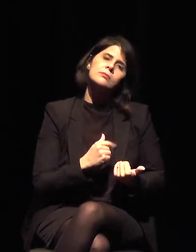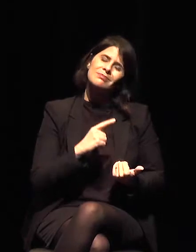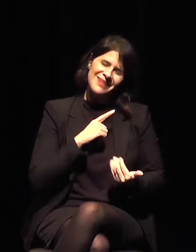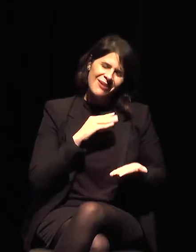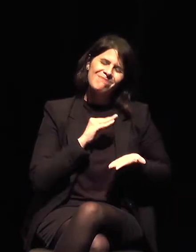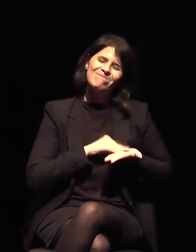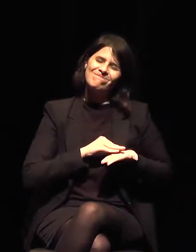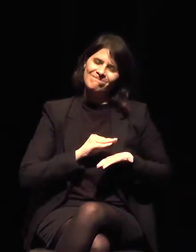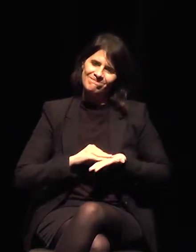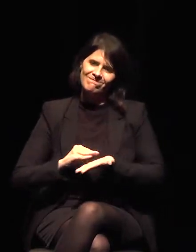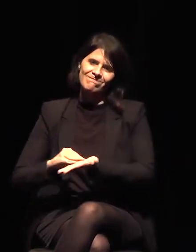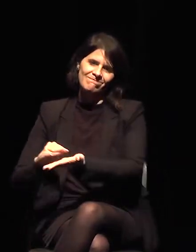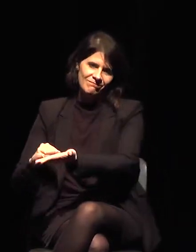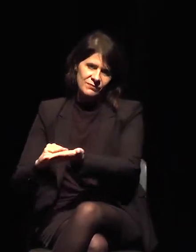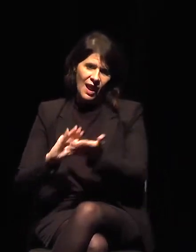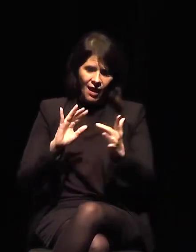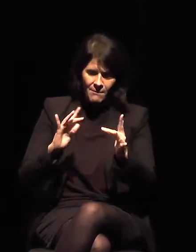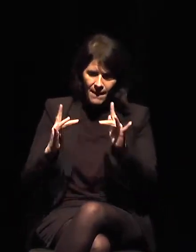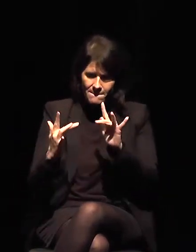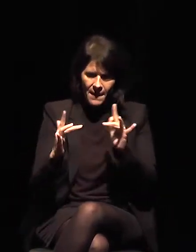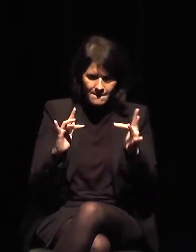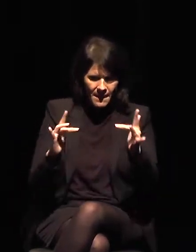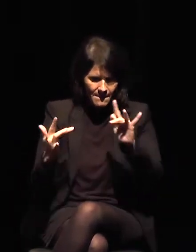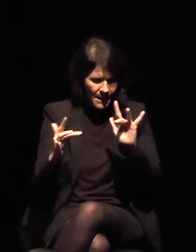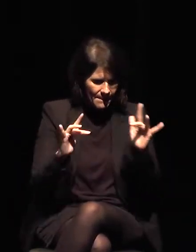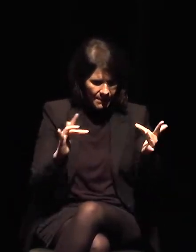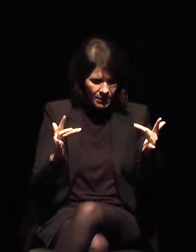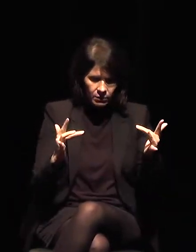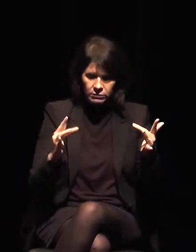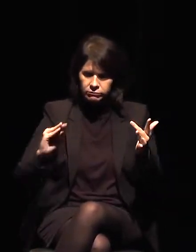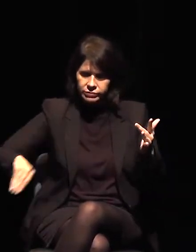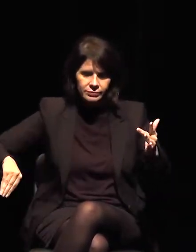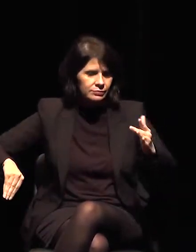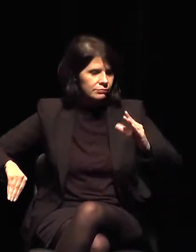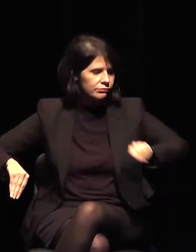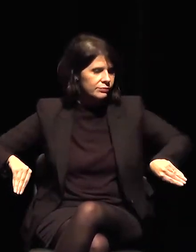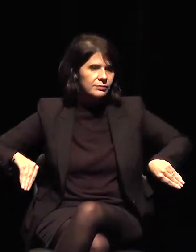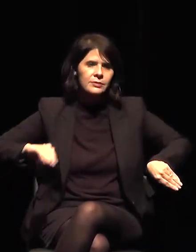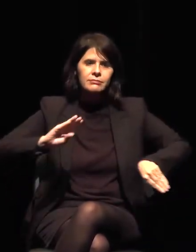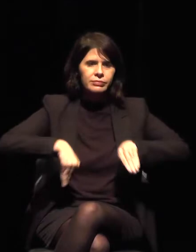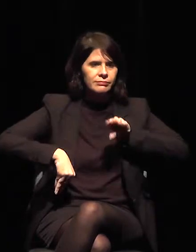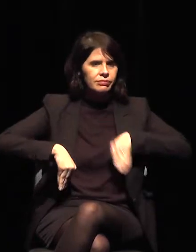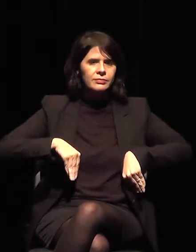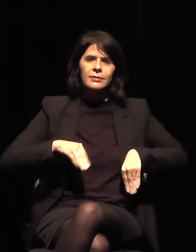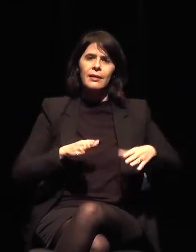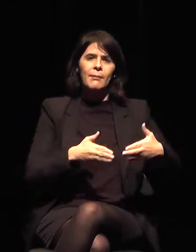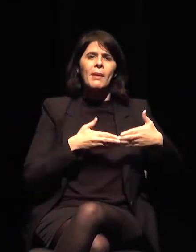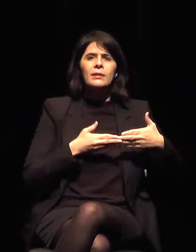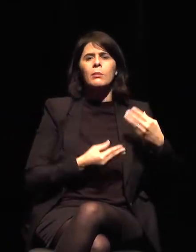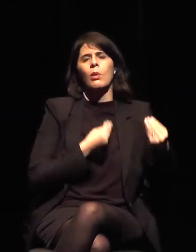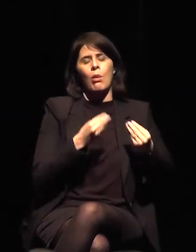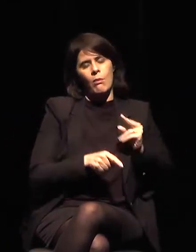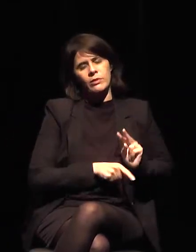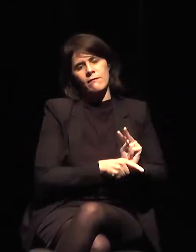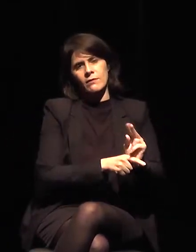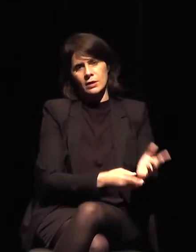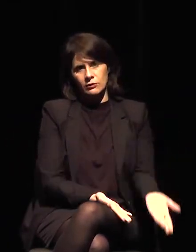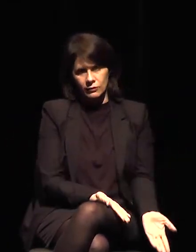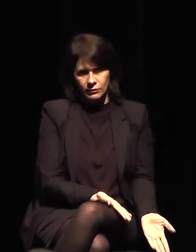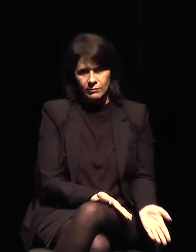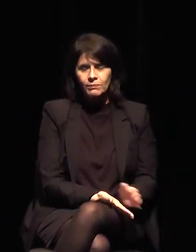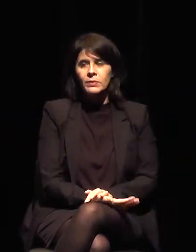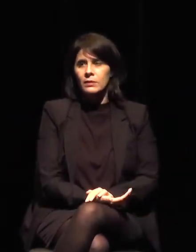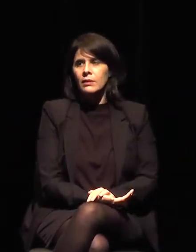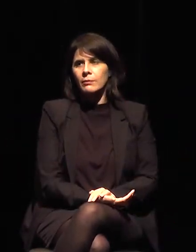en defensa del patrimonio. Cuando pensamos en lo que se puede hacer, porque de nada sirve que solucionemos un